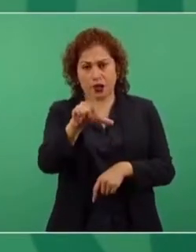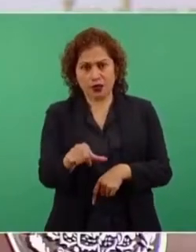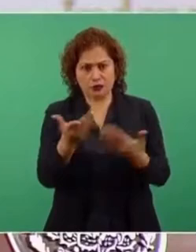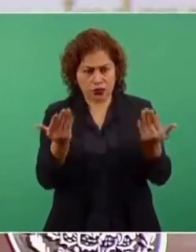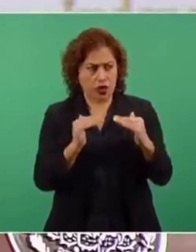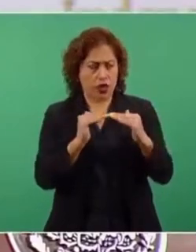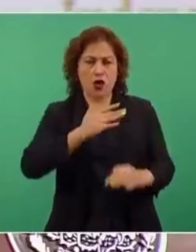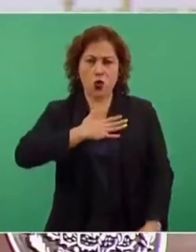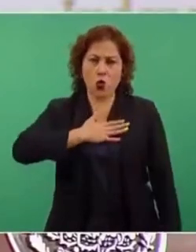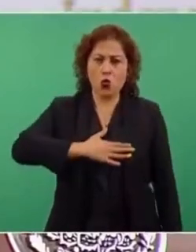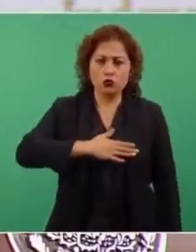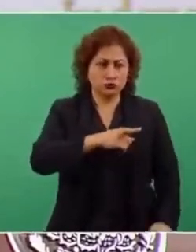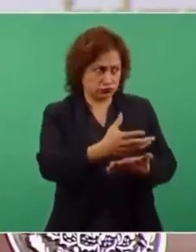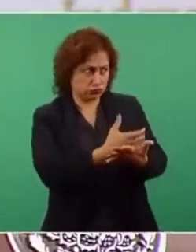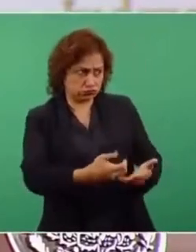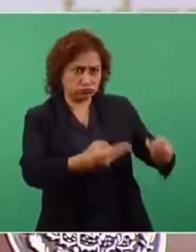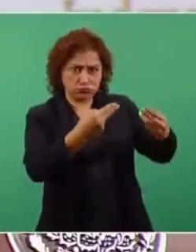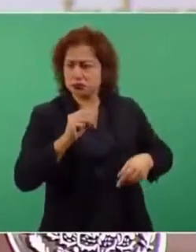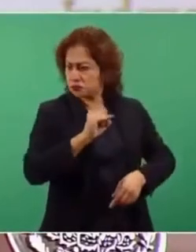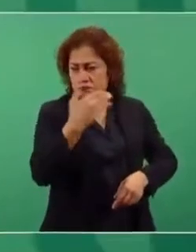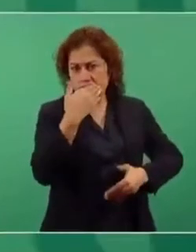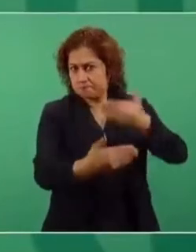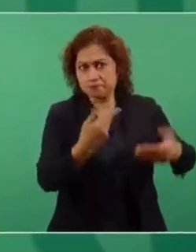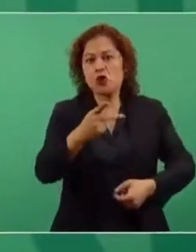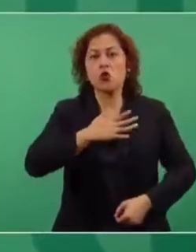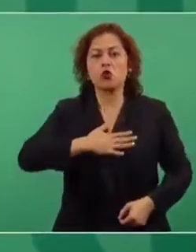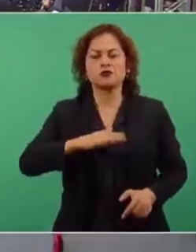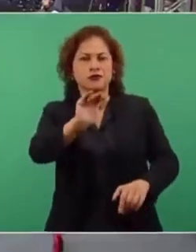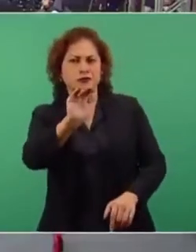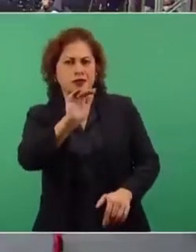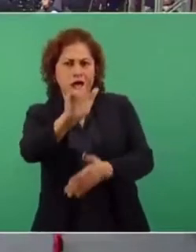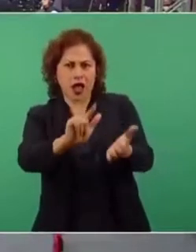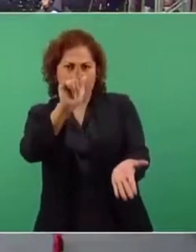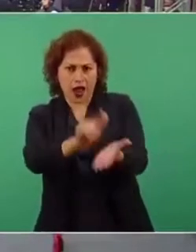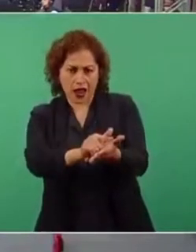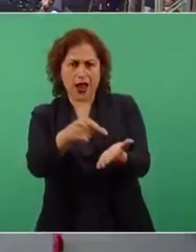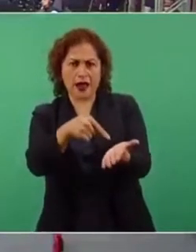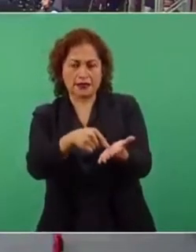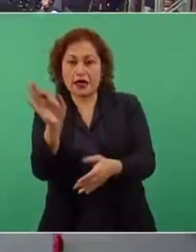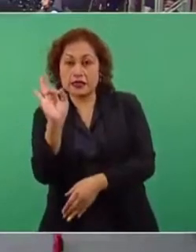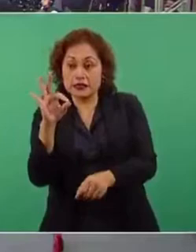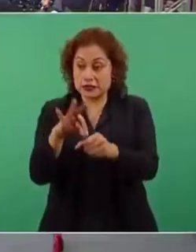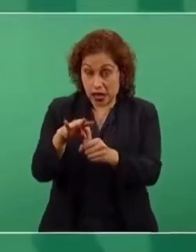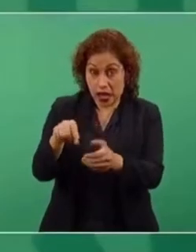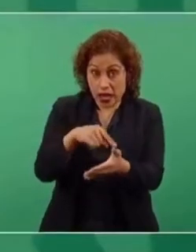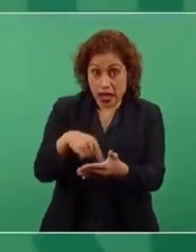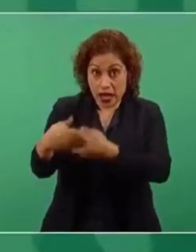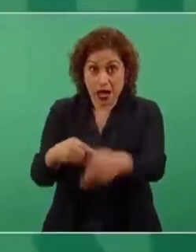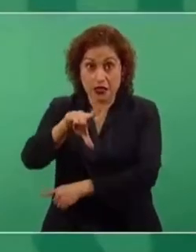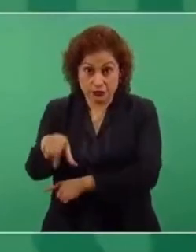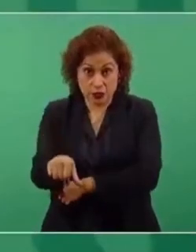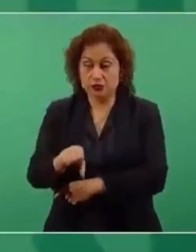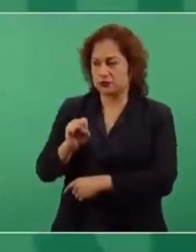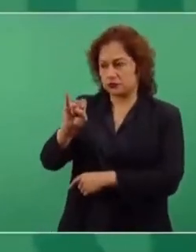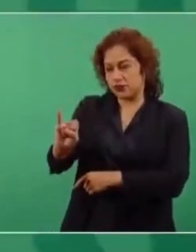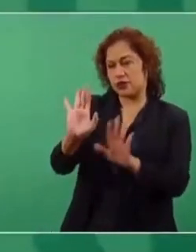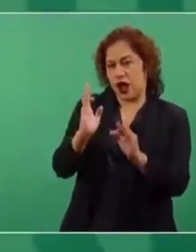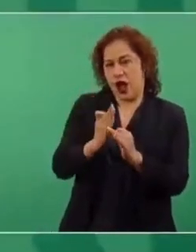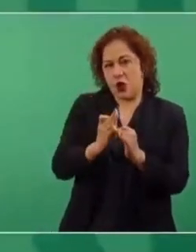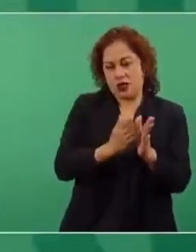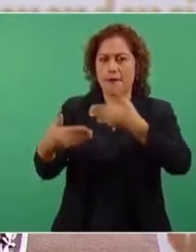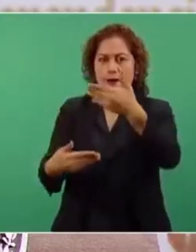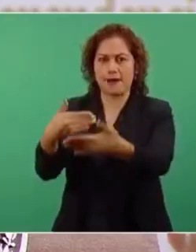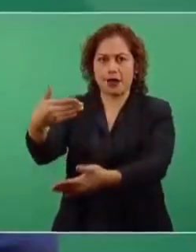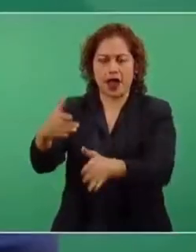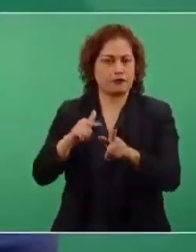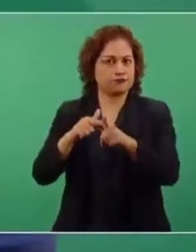razonables y que puedan hacer negocios. ¿Esta contrarreforma es pasando a las elecciones de darse? Sí, una vez que se termine con este proceso, que